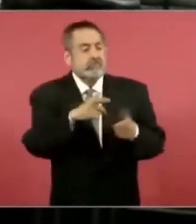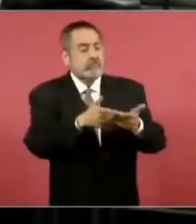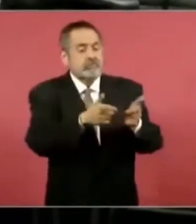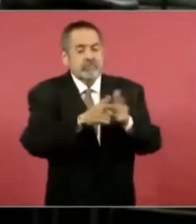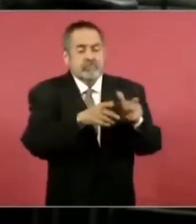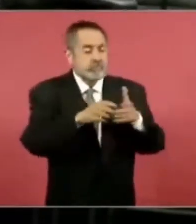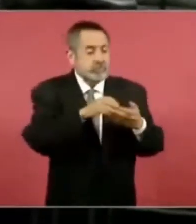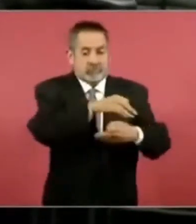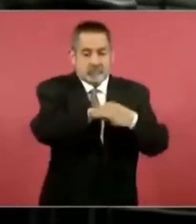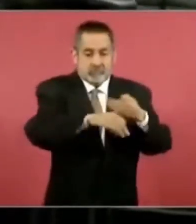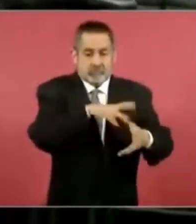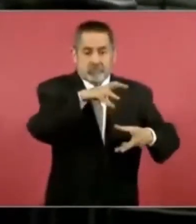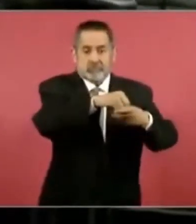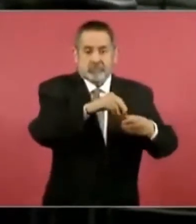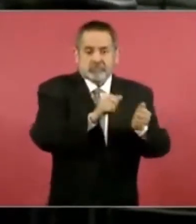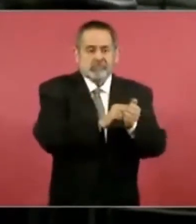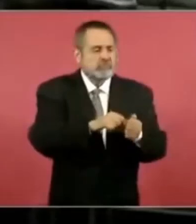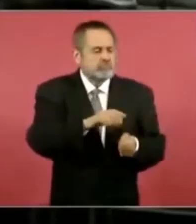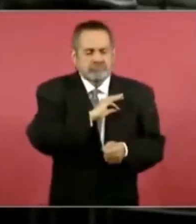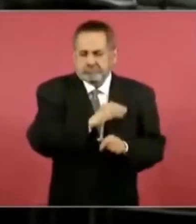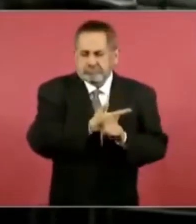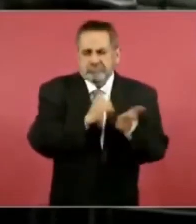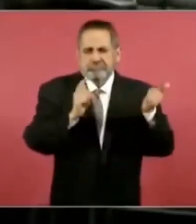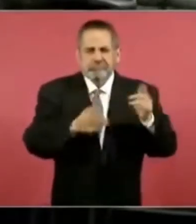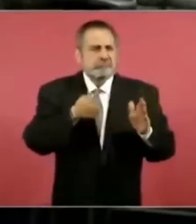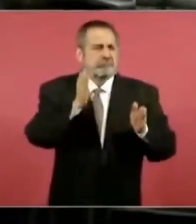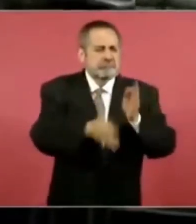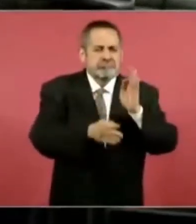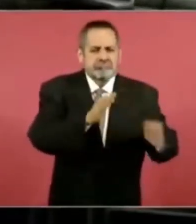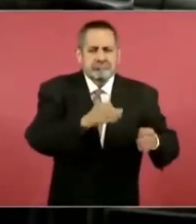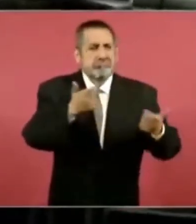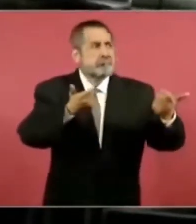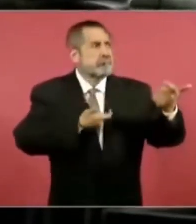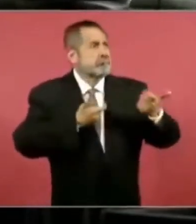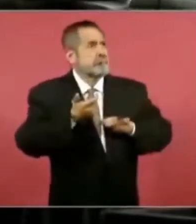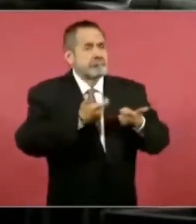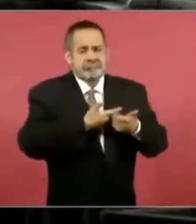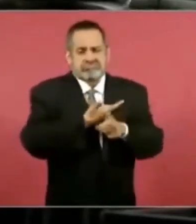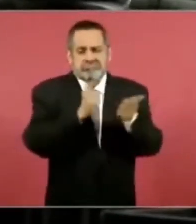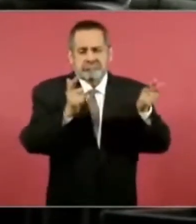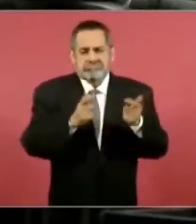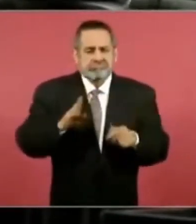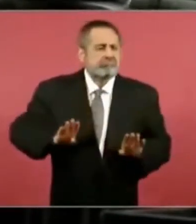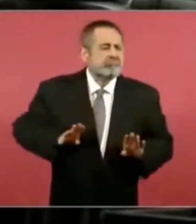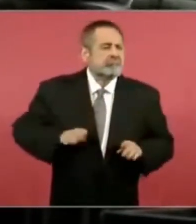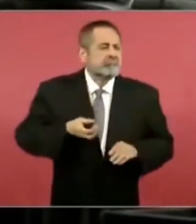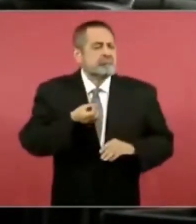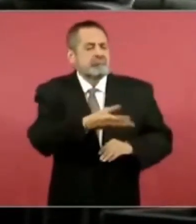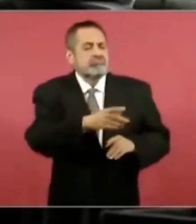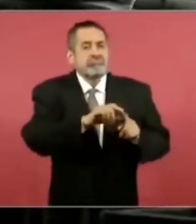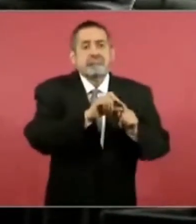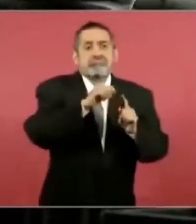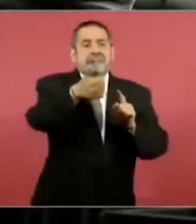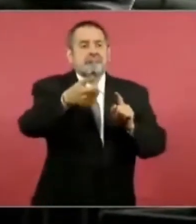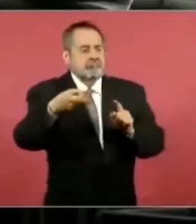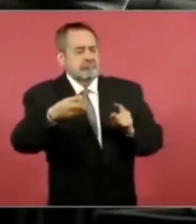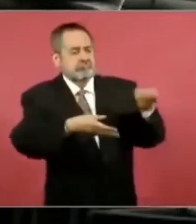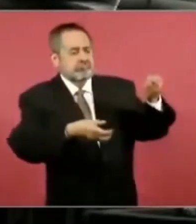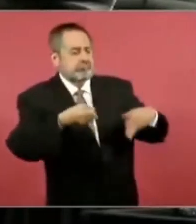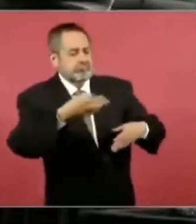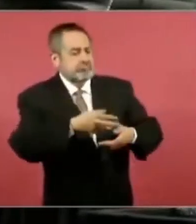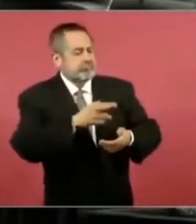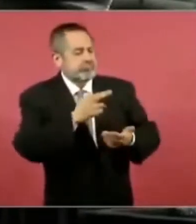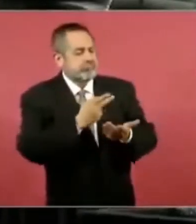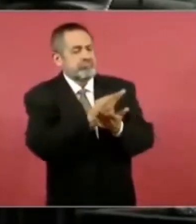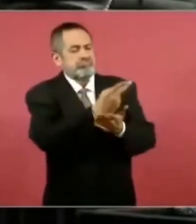absolutamente todos, pueden aceptar dinero o beneficio económico de terceros por su trabajo dentro